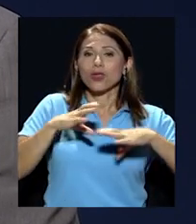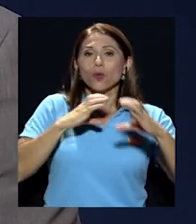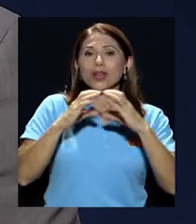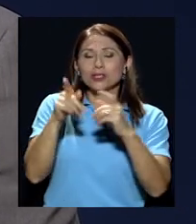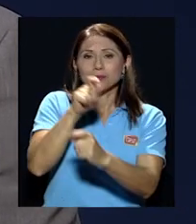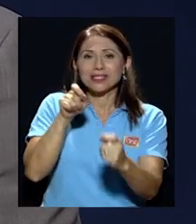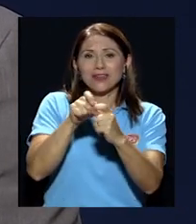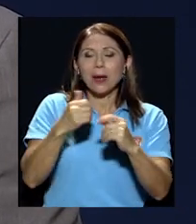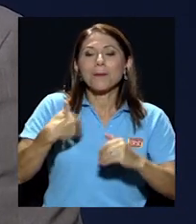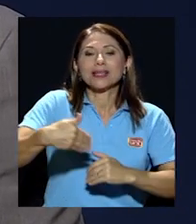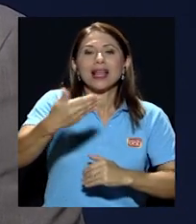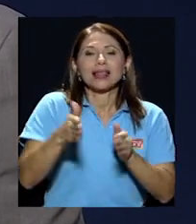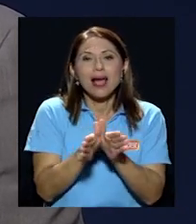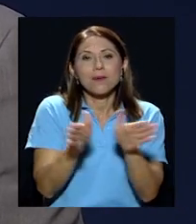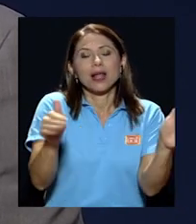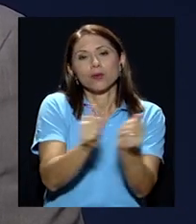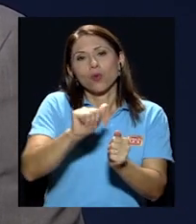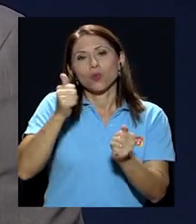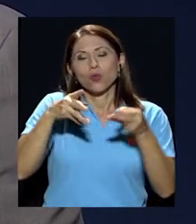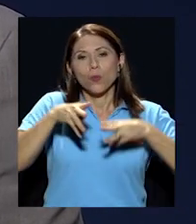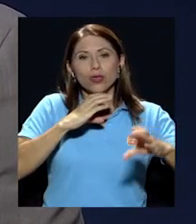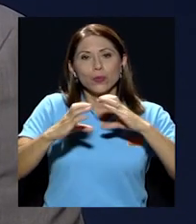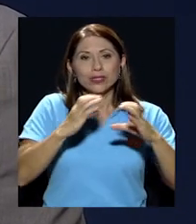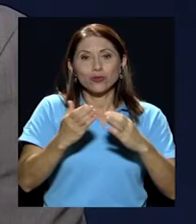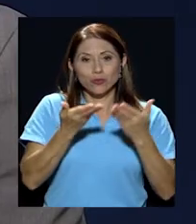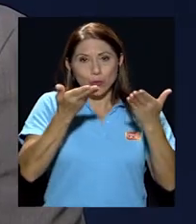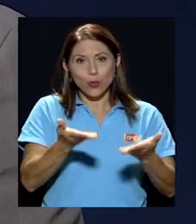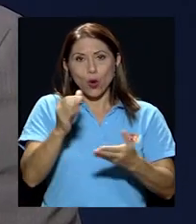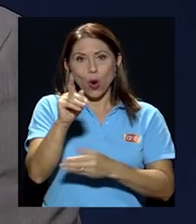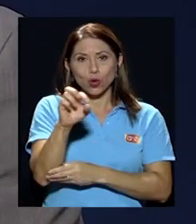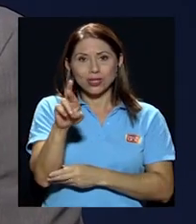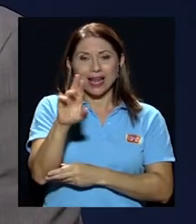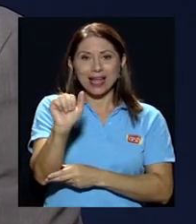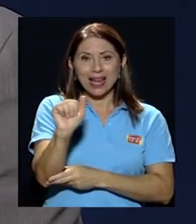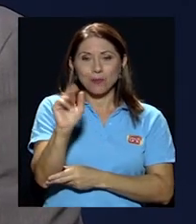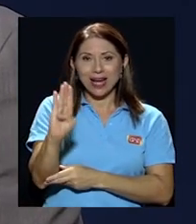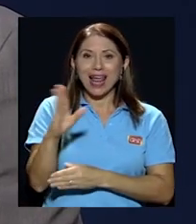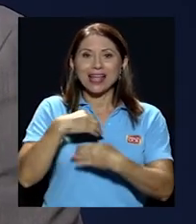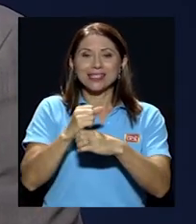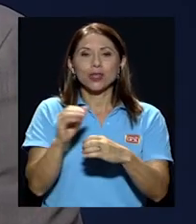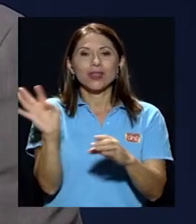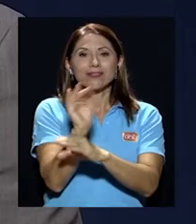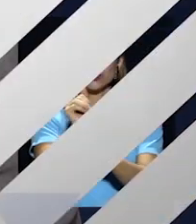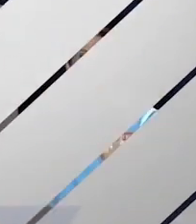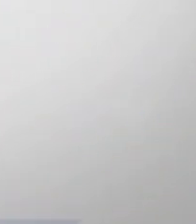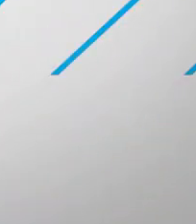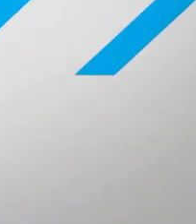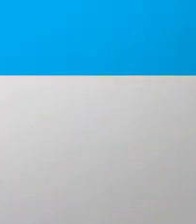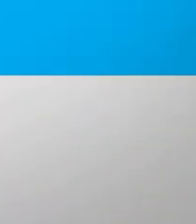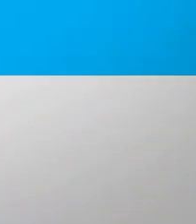ampliar con otros medios de comunicación estamos con don Oscar Aguilar Burgarelli haciendo televisión con sentido en Canal Universidad de Costa Rica